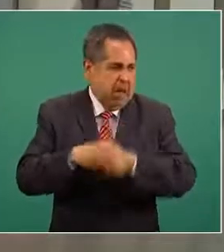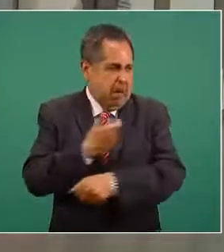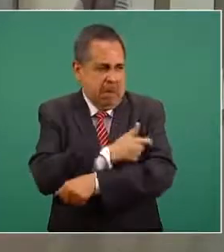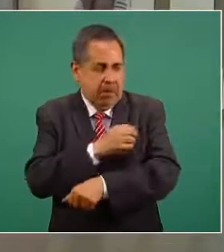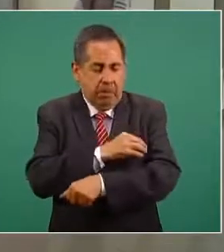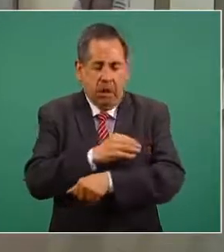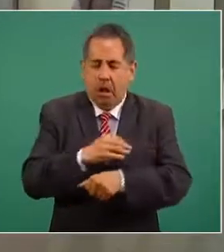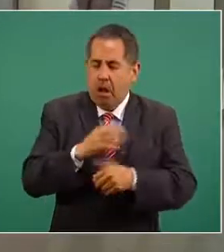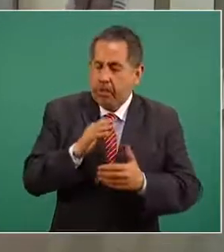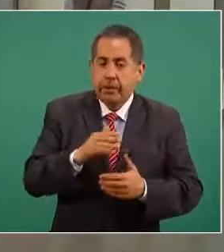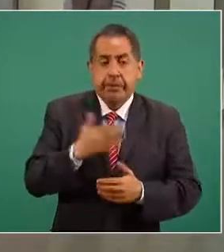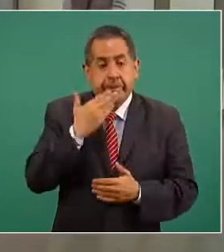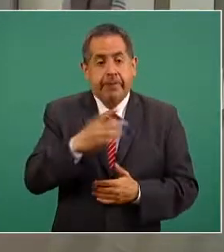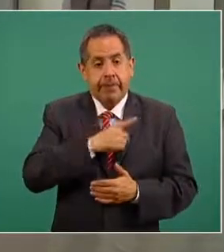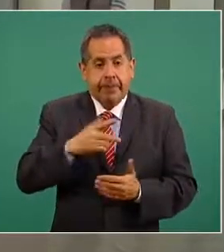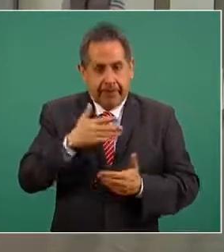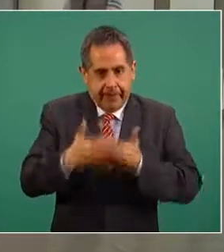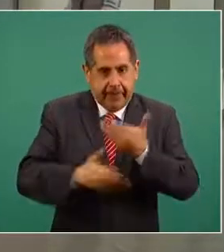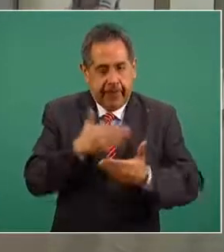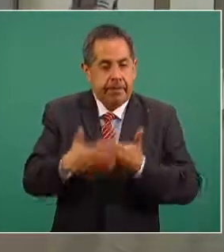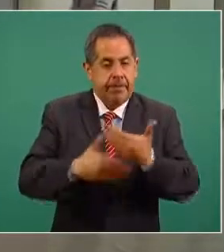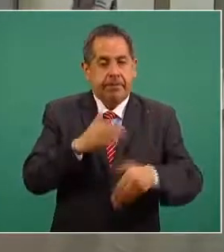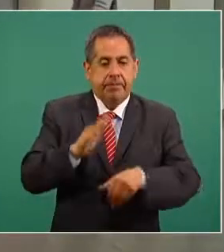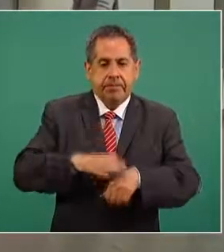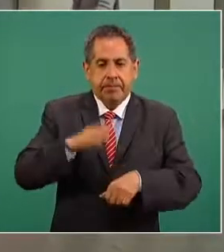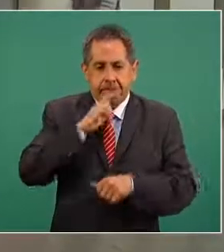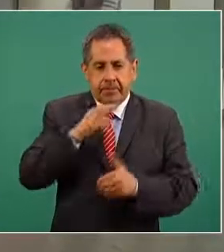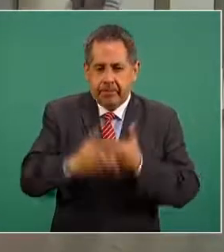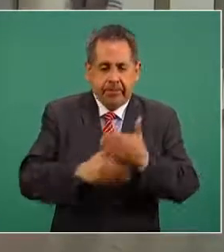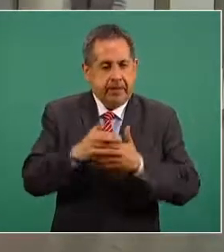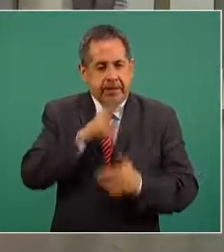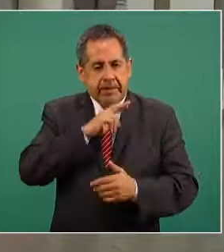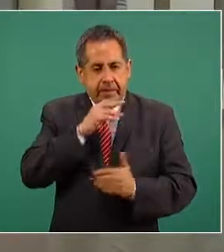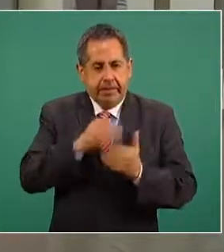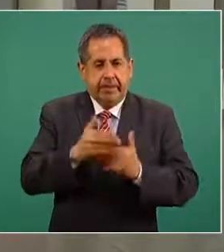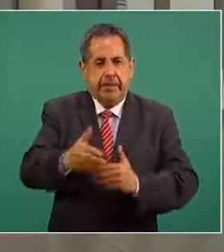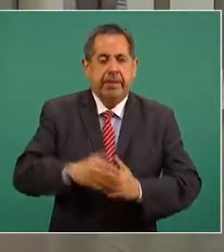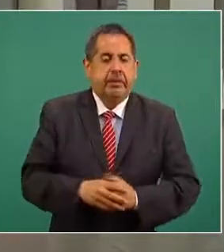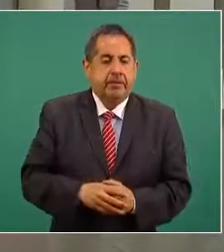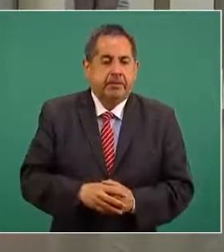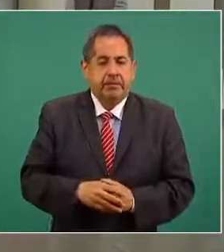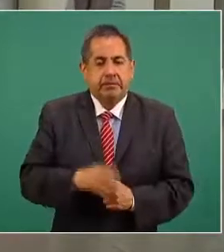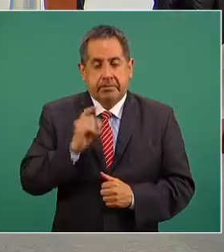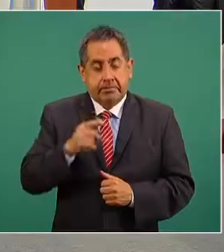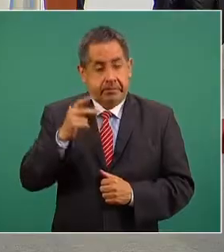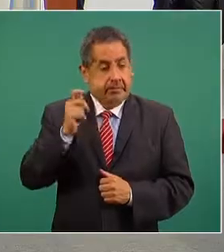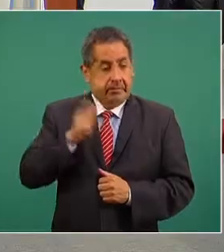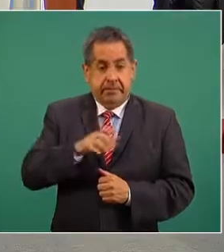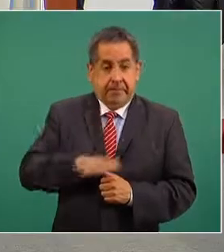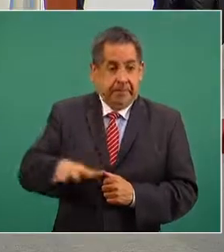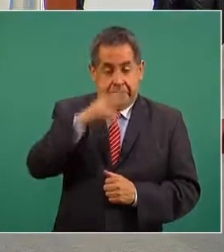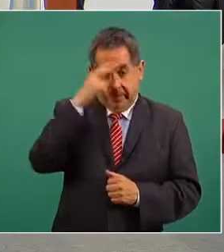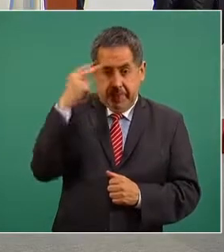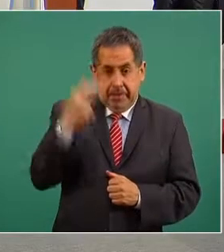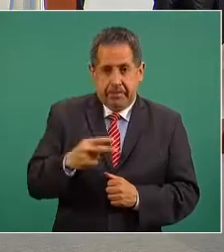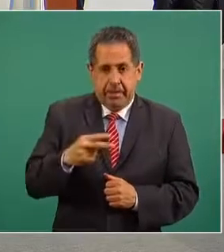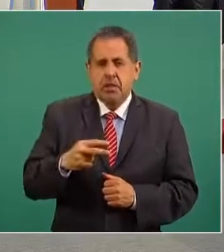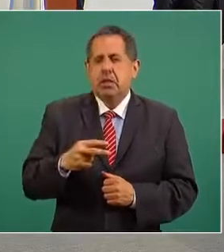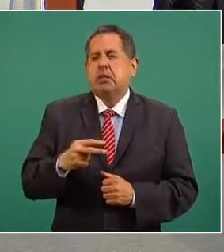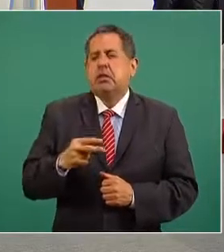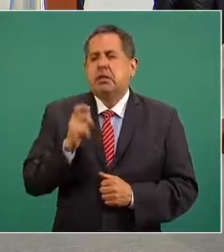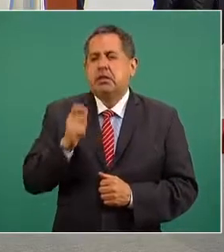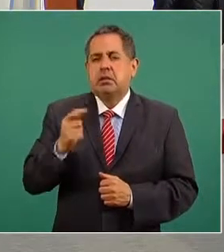vacuna y tenemos que avanzar lo más que se pueda ya México desde